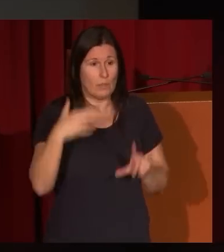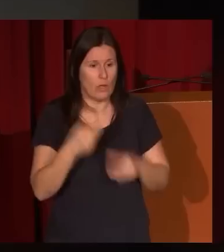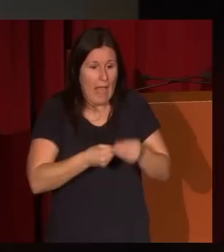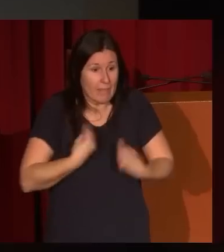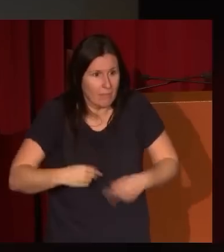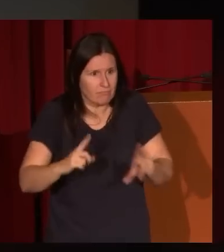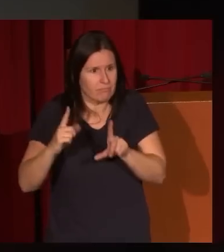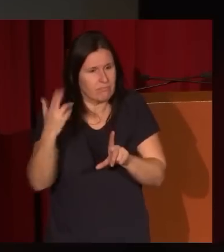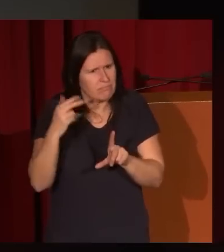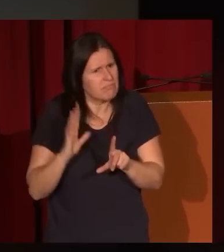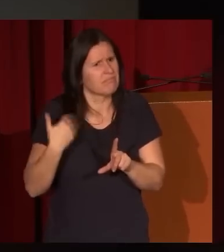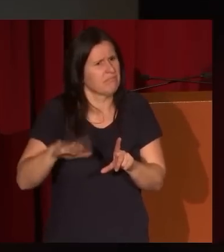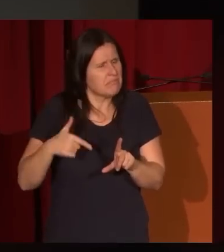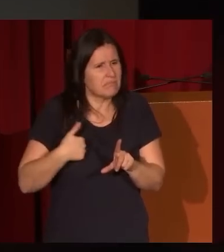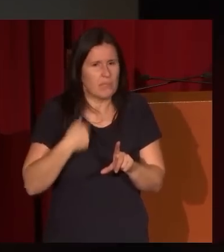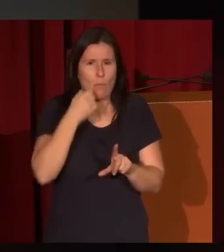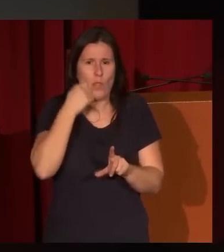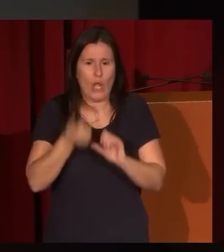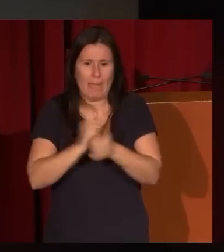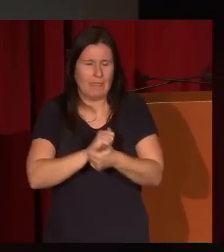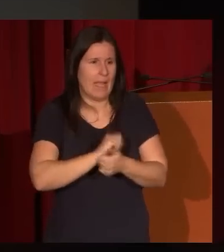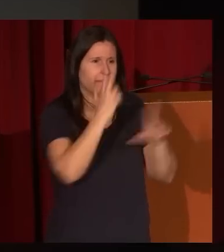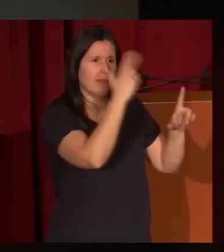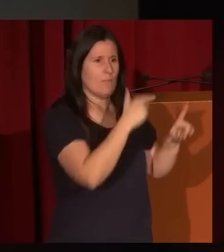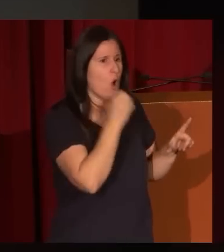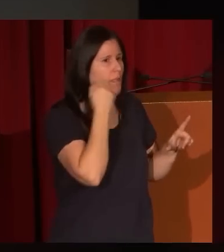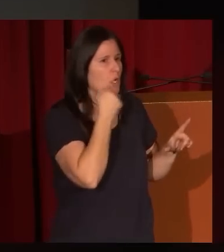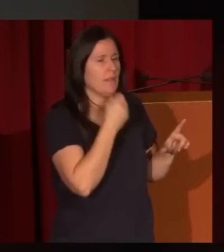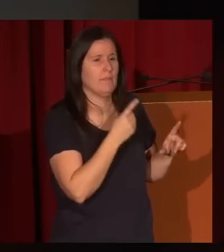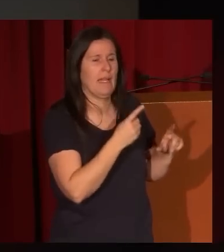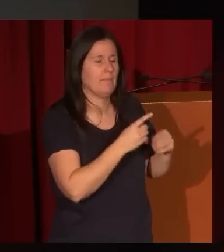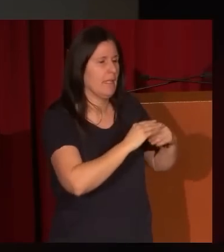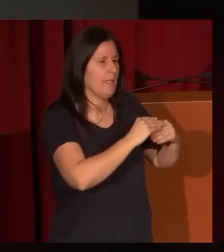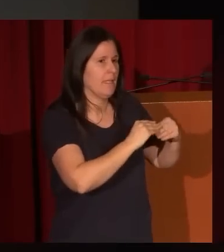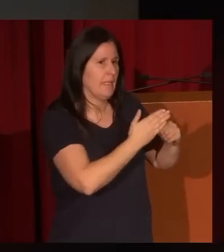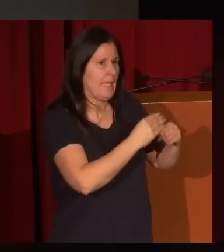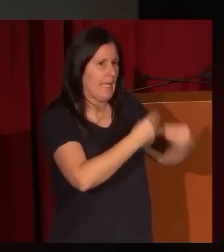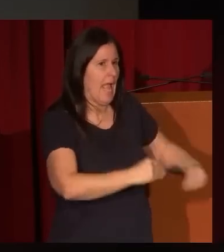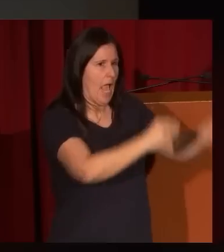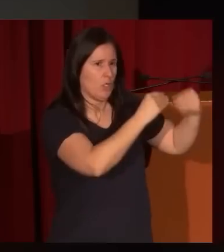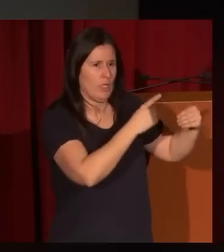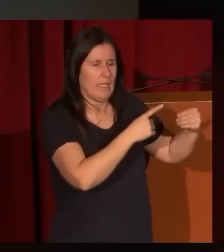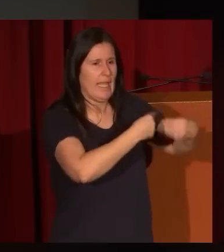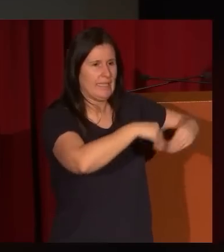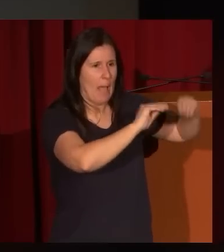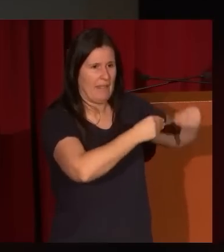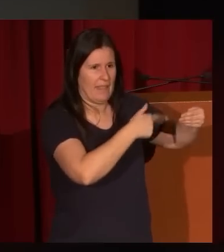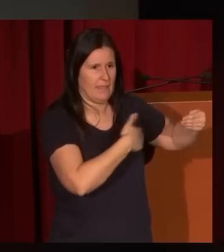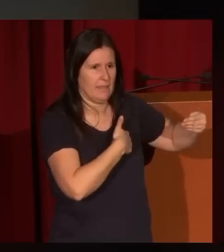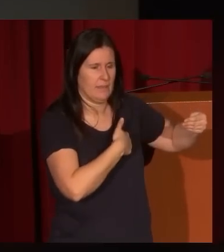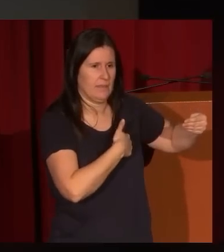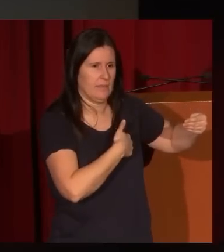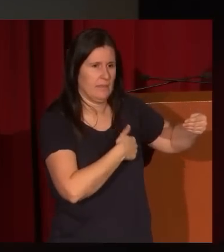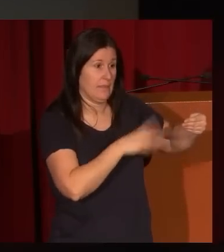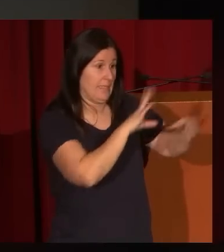capaz de hacer esto, un bodegón que imita a los bodegones de los cartones para tapices, por ejemplo, de José del Castillo. Este que está en el